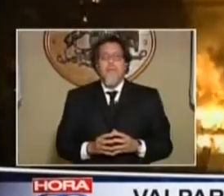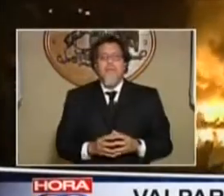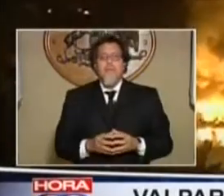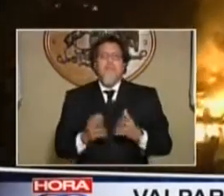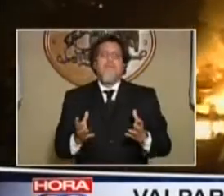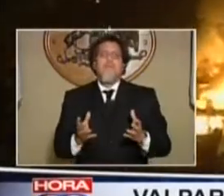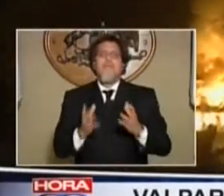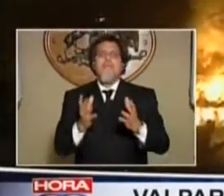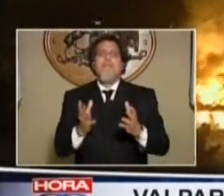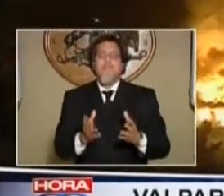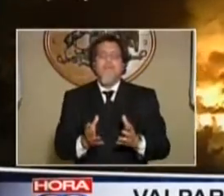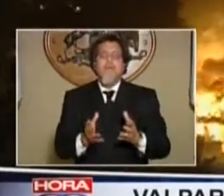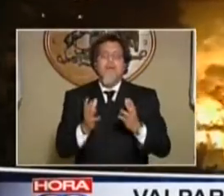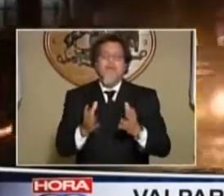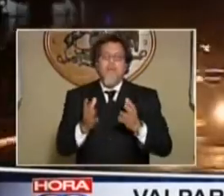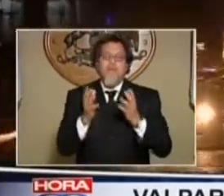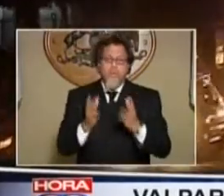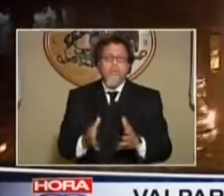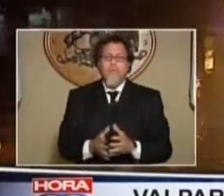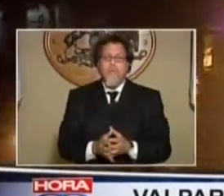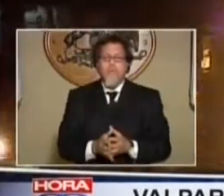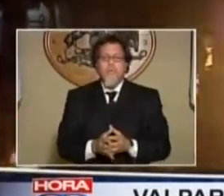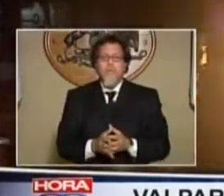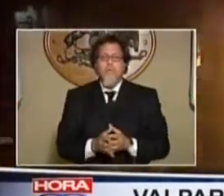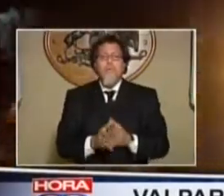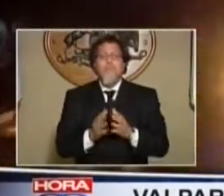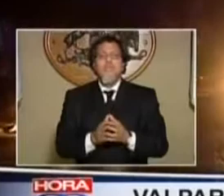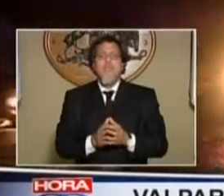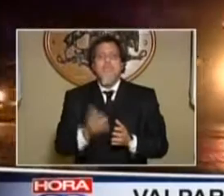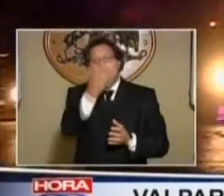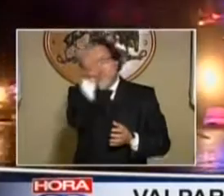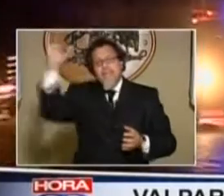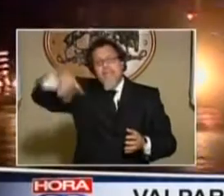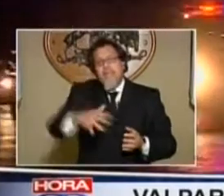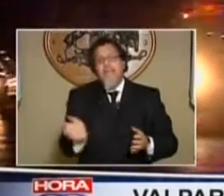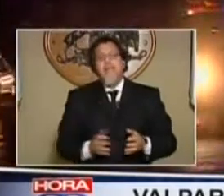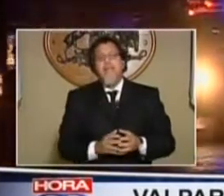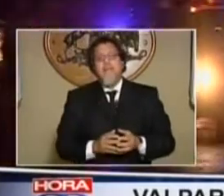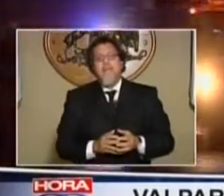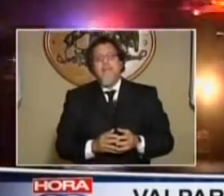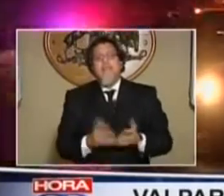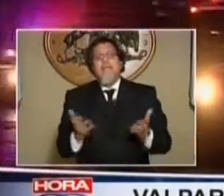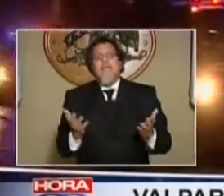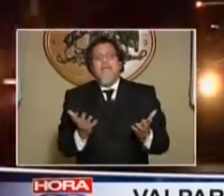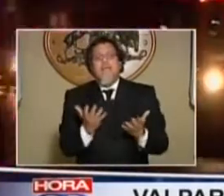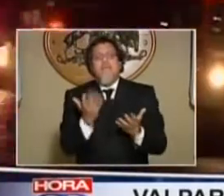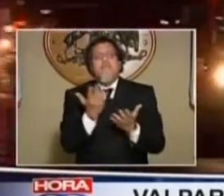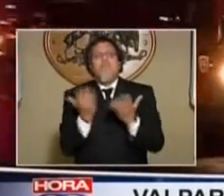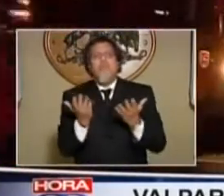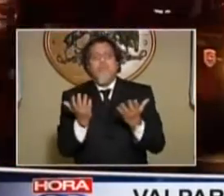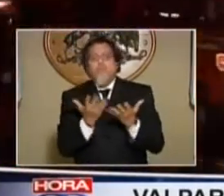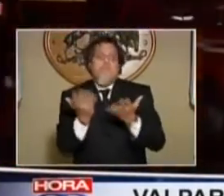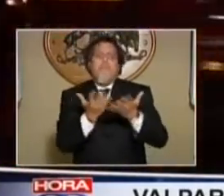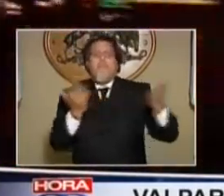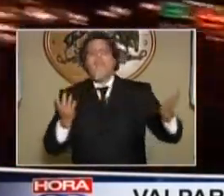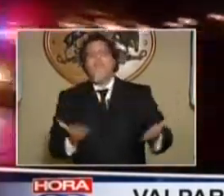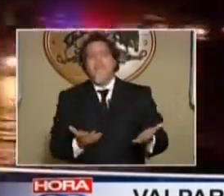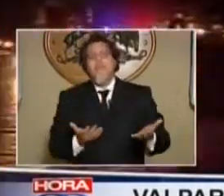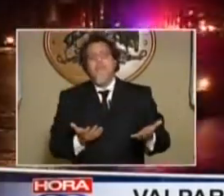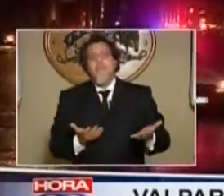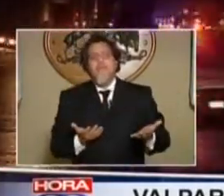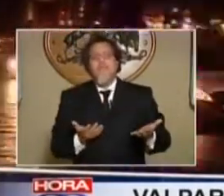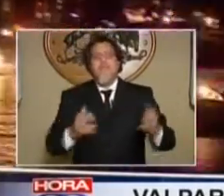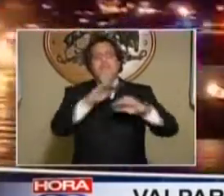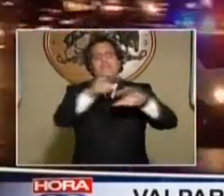construye en altura. En consecuencia, dígame usted, es correcto o justo que un municipio que tiene todas estas quebradas tenga los mismos recursos en términos